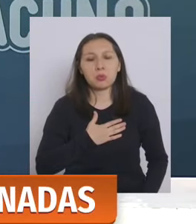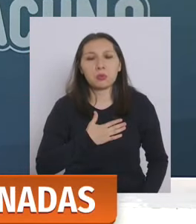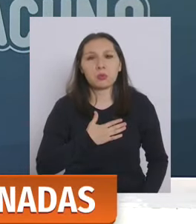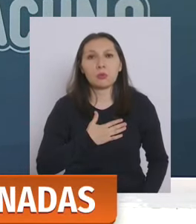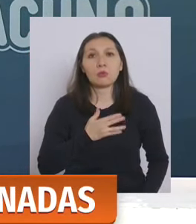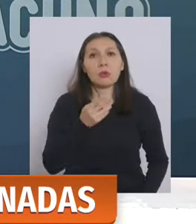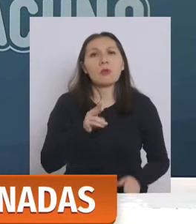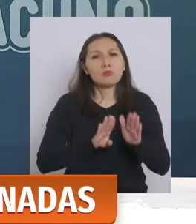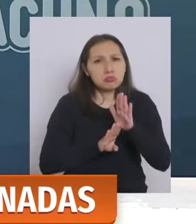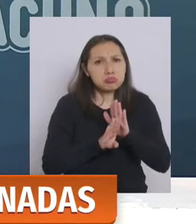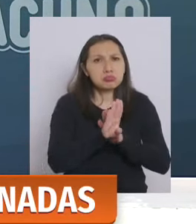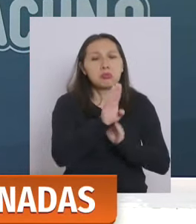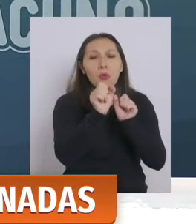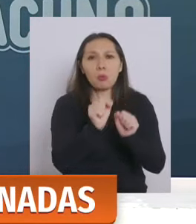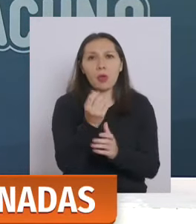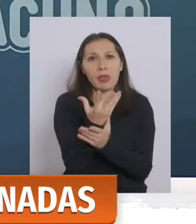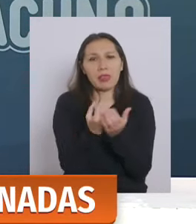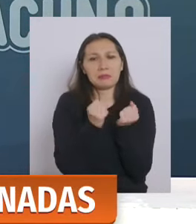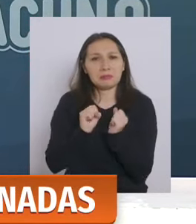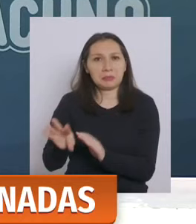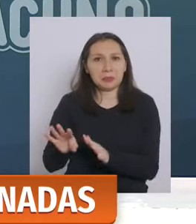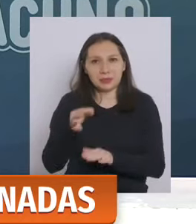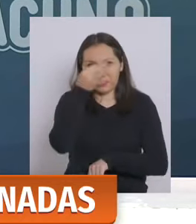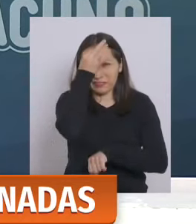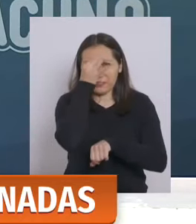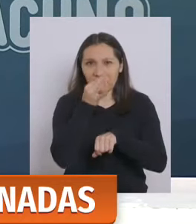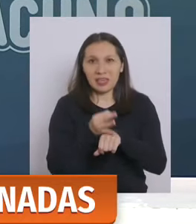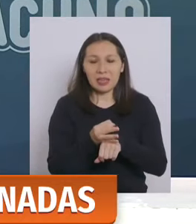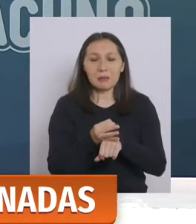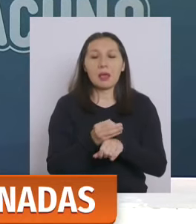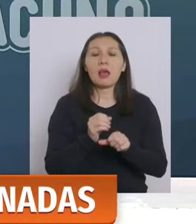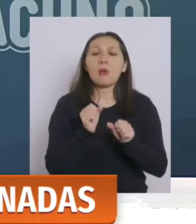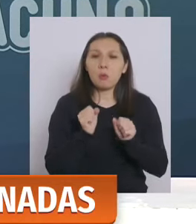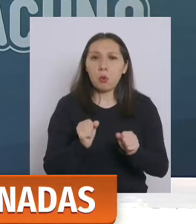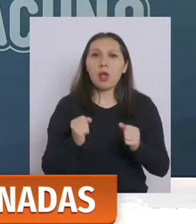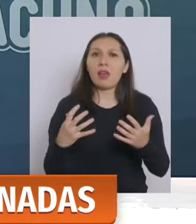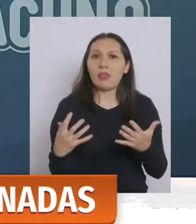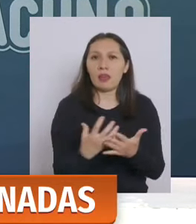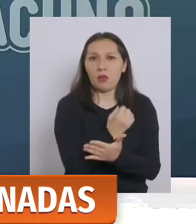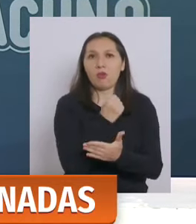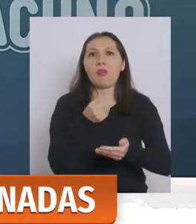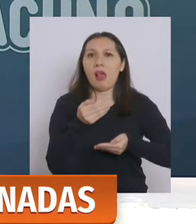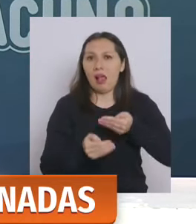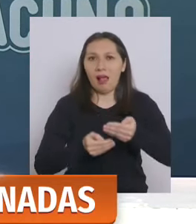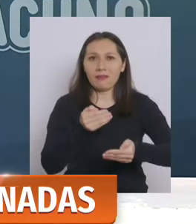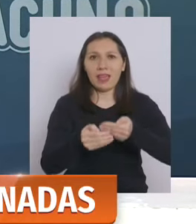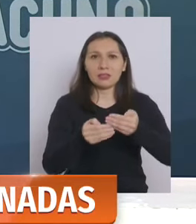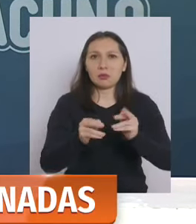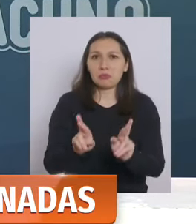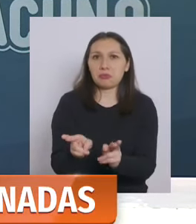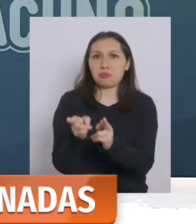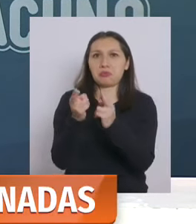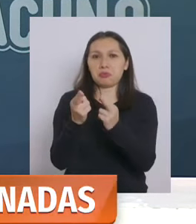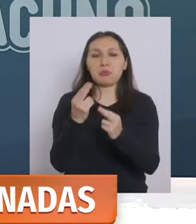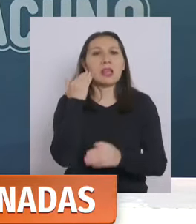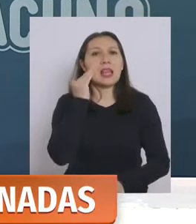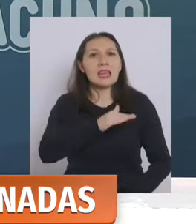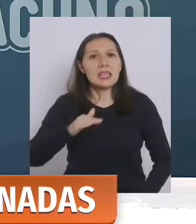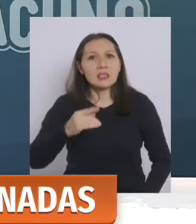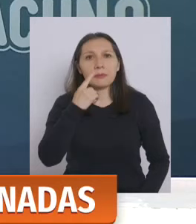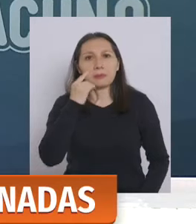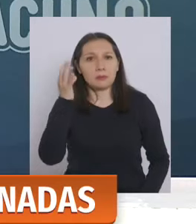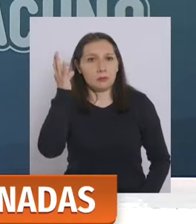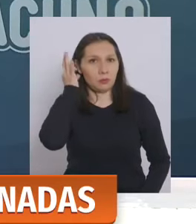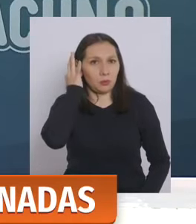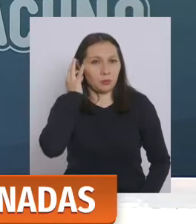superarán esta enfermedad y lograrán avanzar en la recuperación de las niñas y